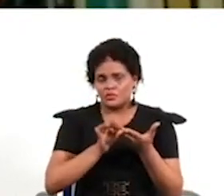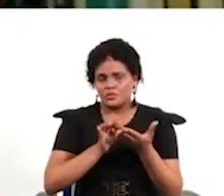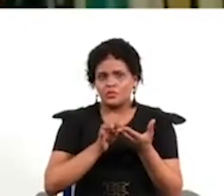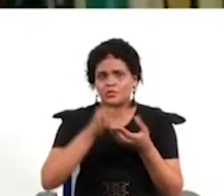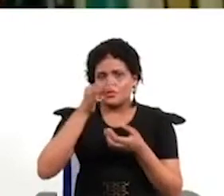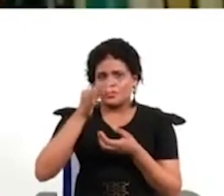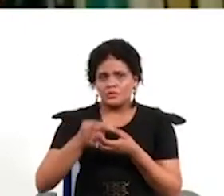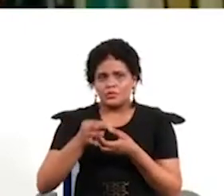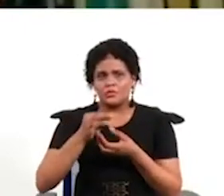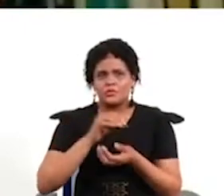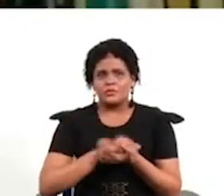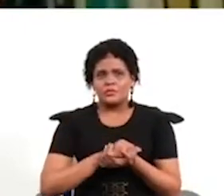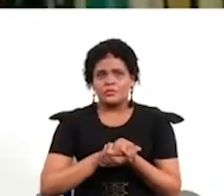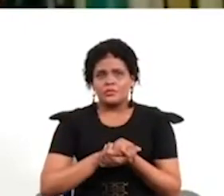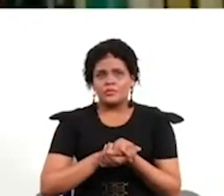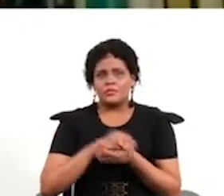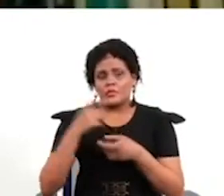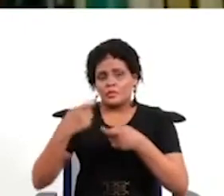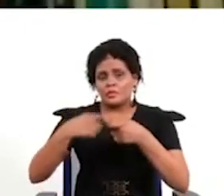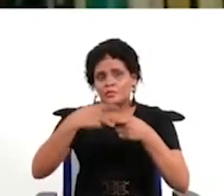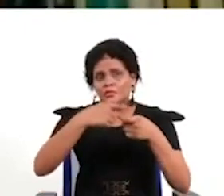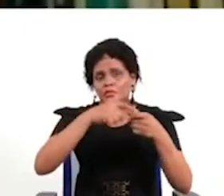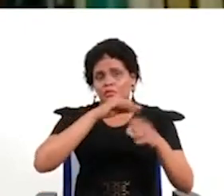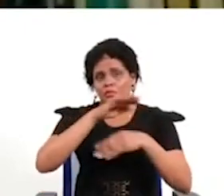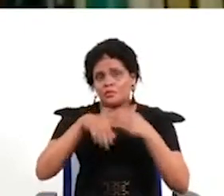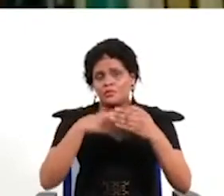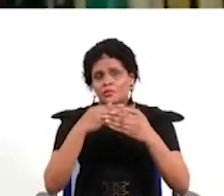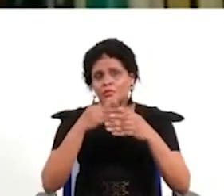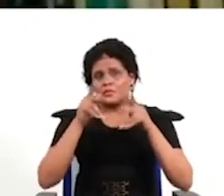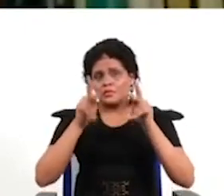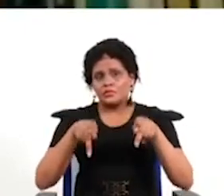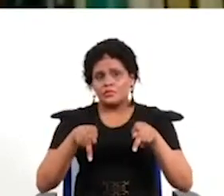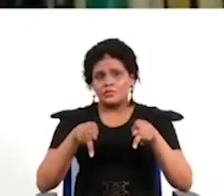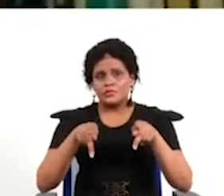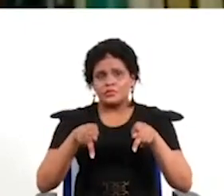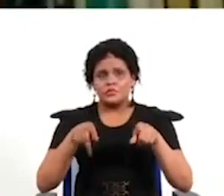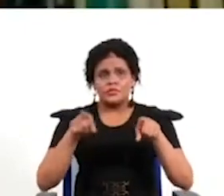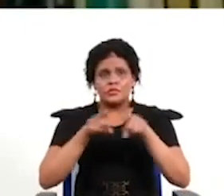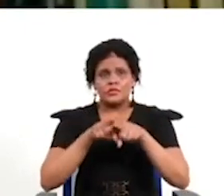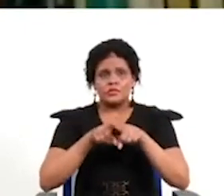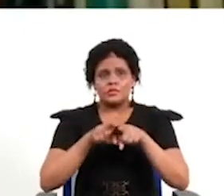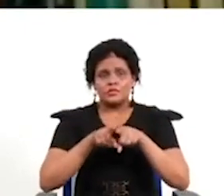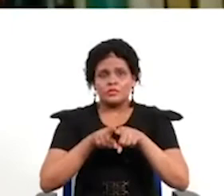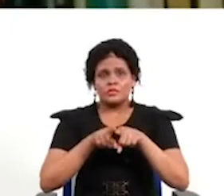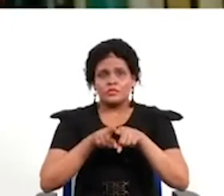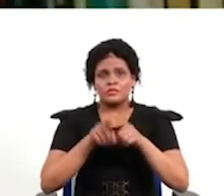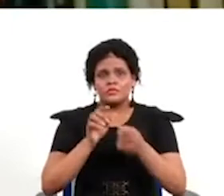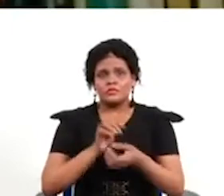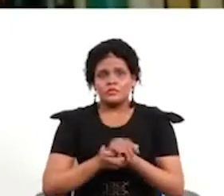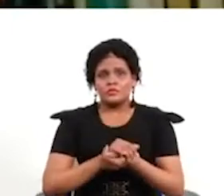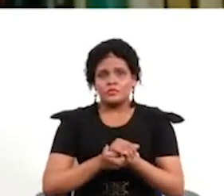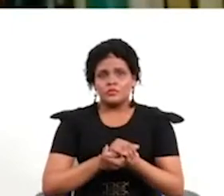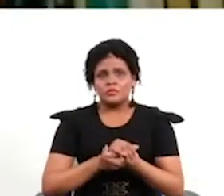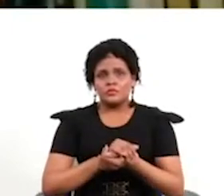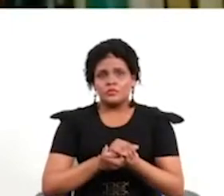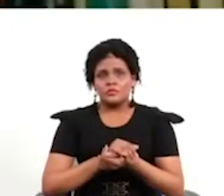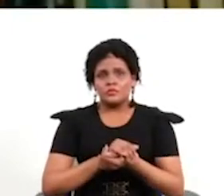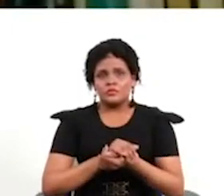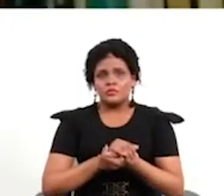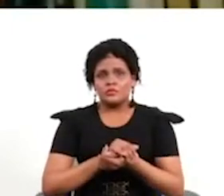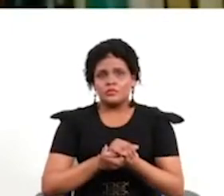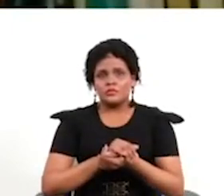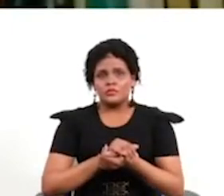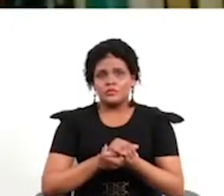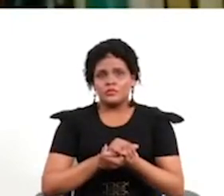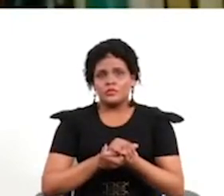también en el ámbito de la participación ciudadana bueno es una de sus funciones en general y que van cumpliendo en mayor medida pero creo